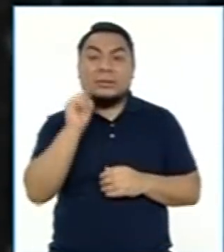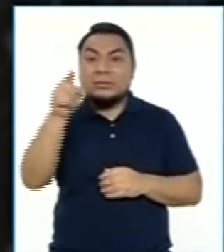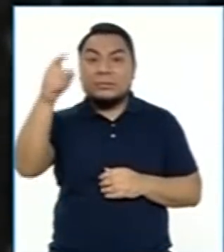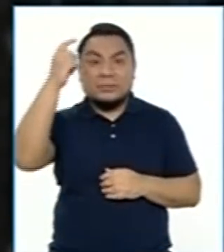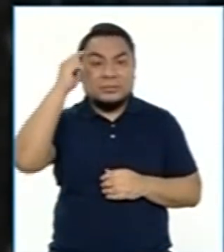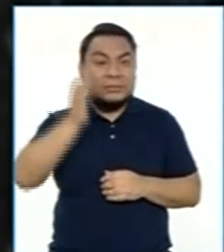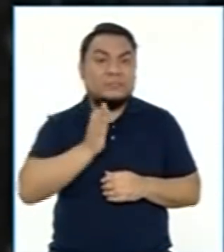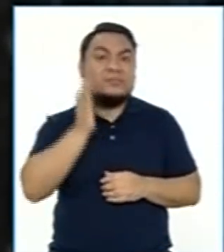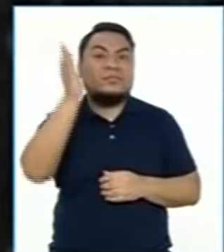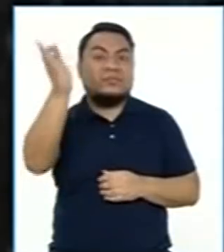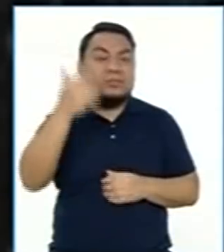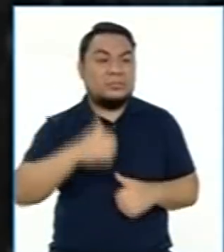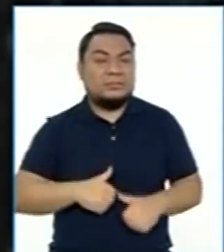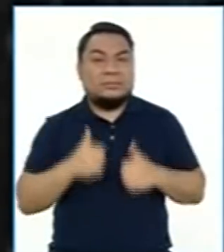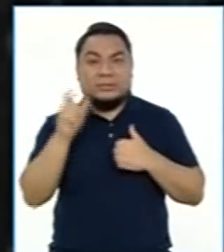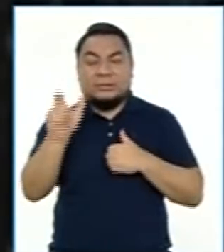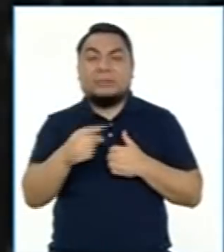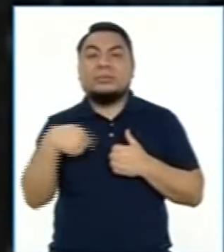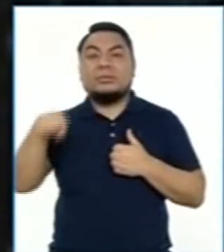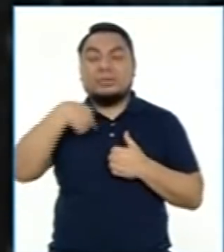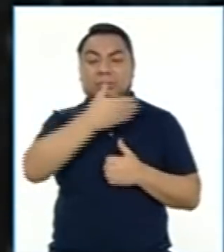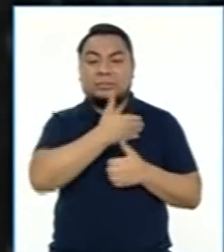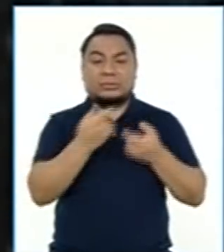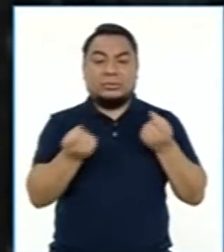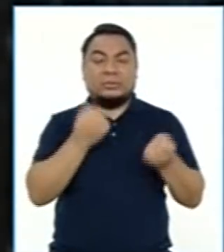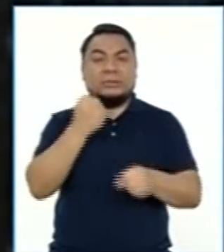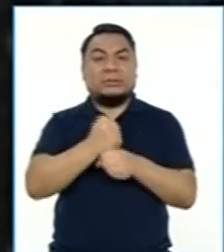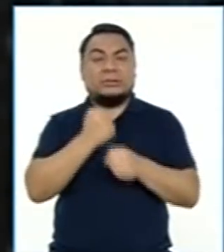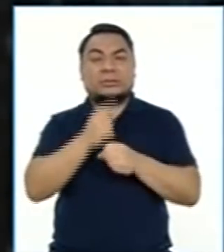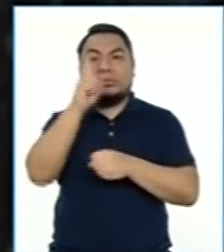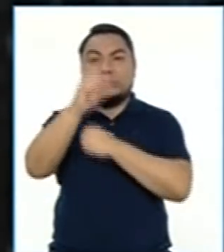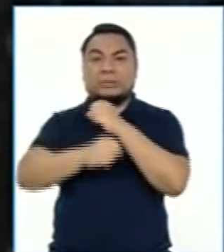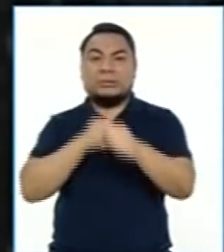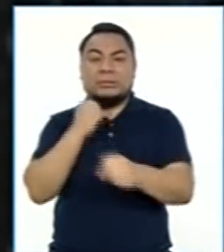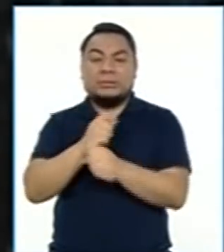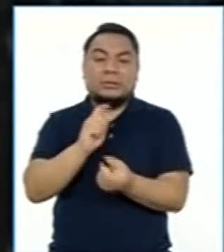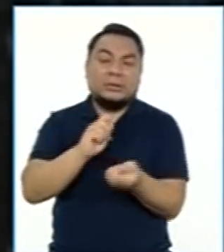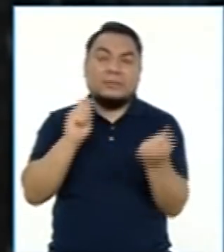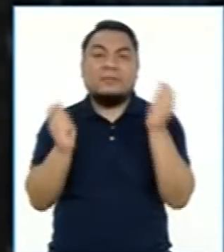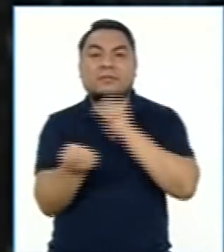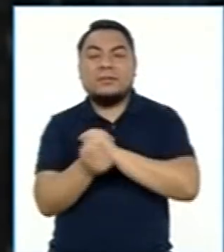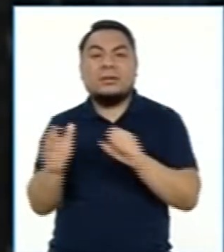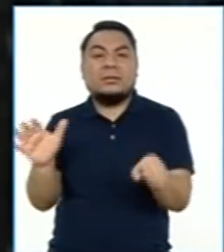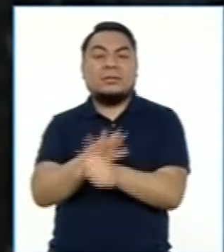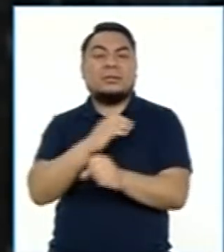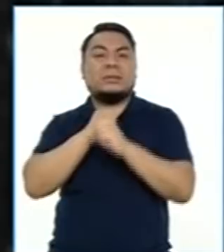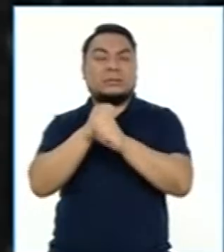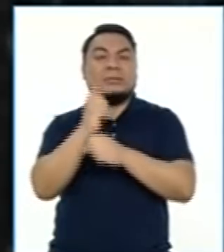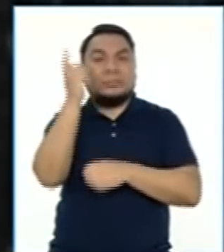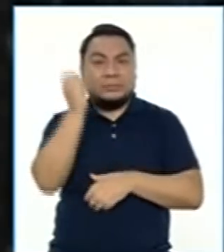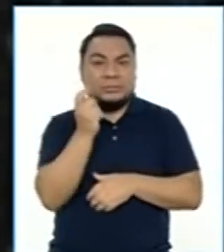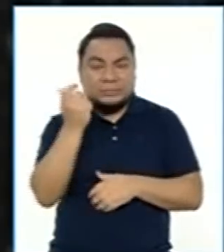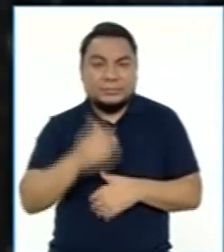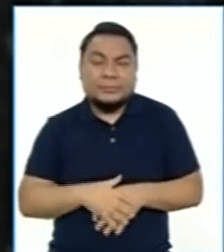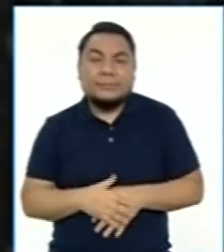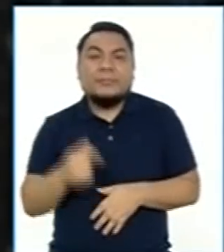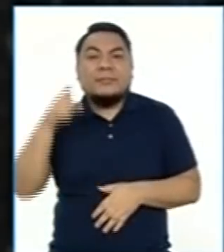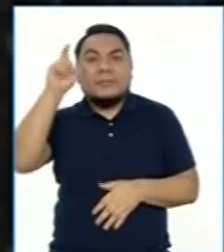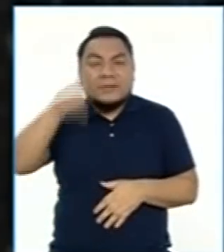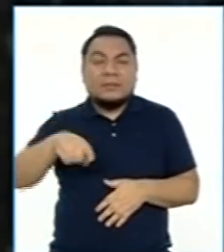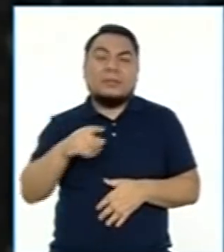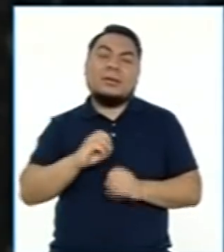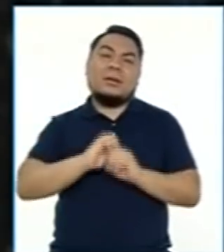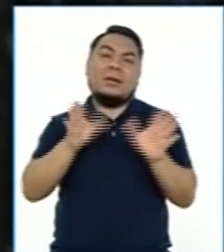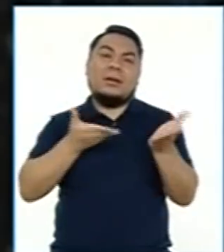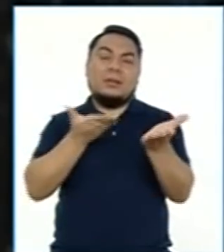Justamente lo que hemos planteado como gobierno y hemos venido trabajando hace más de un año es una reforma integral del sistema de pensiones. Tenemos que